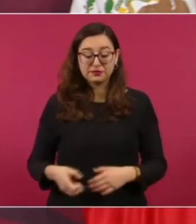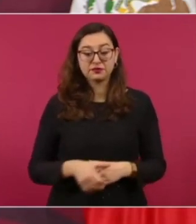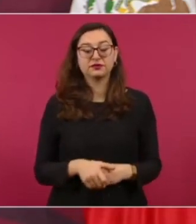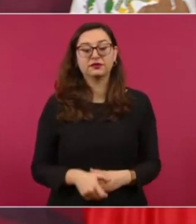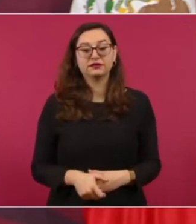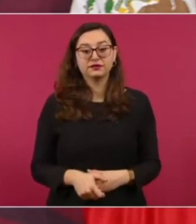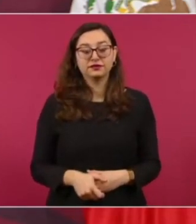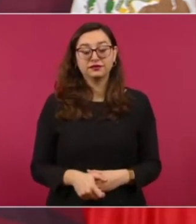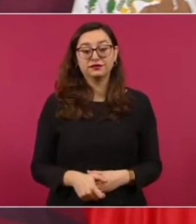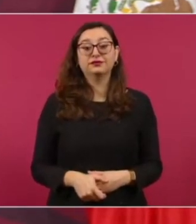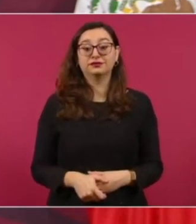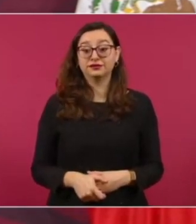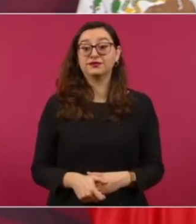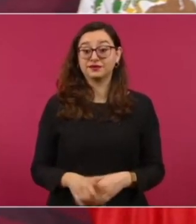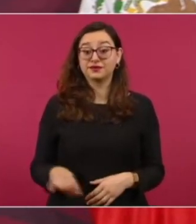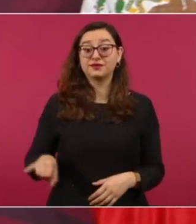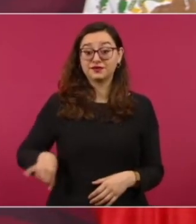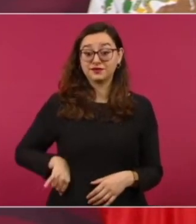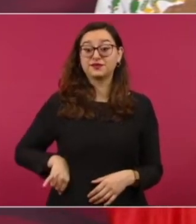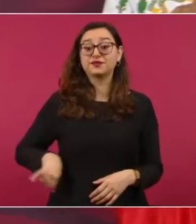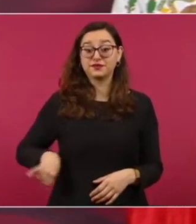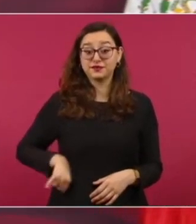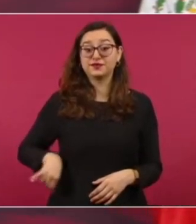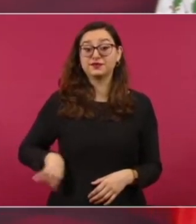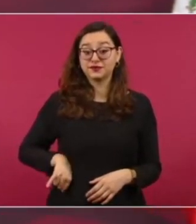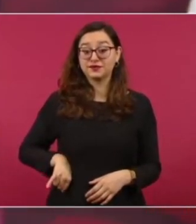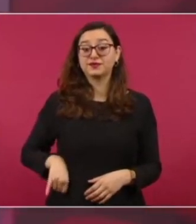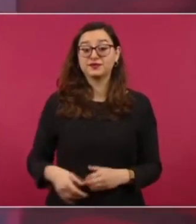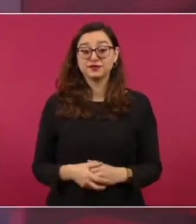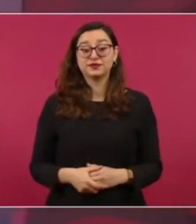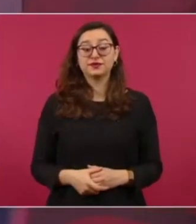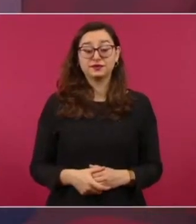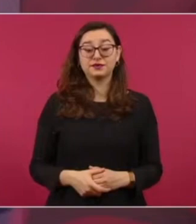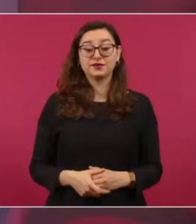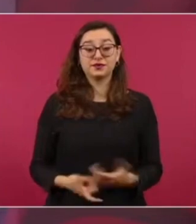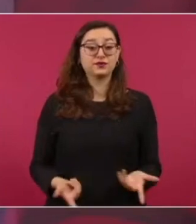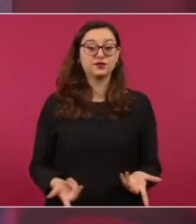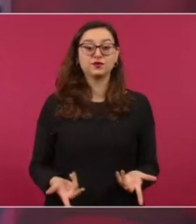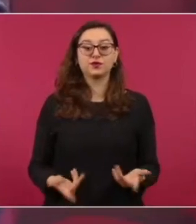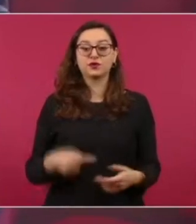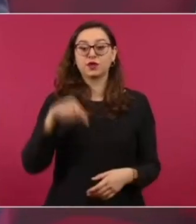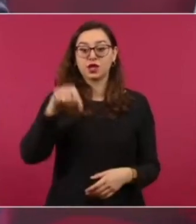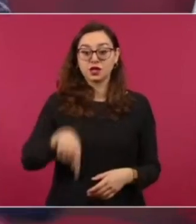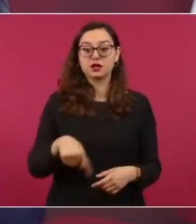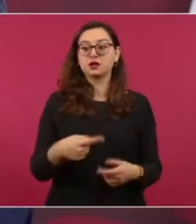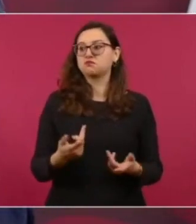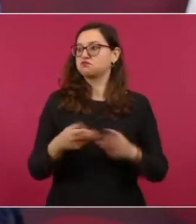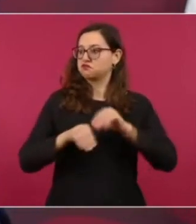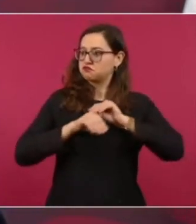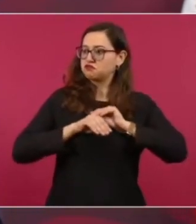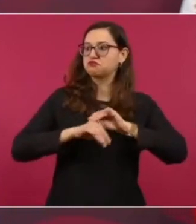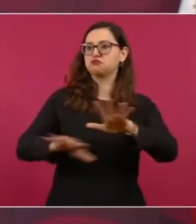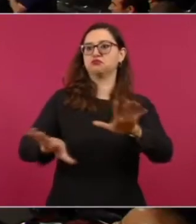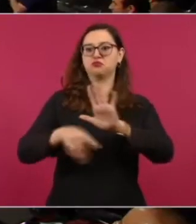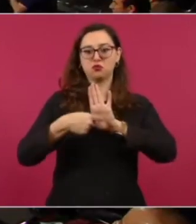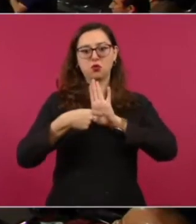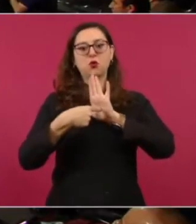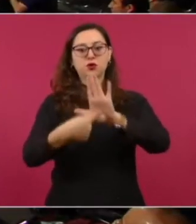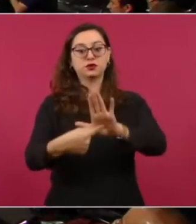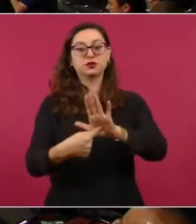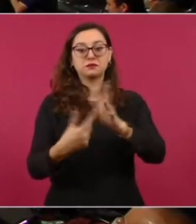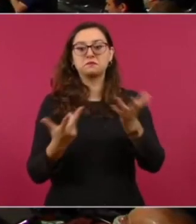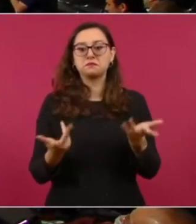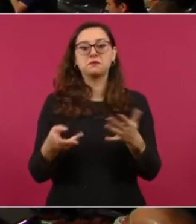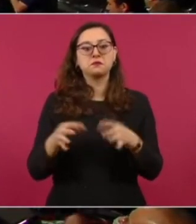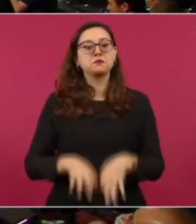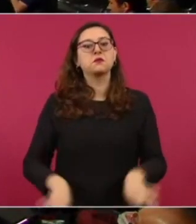Entonces sí es muy importante el que estemos aquí tratando ese tema para que